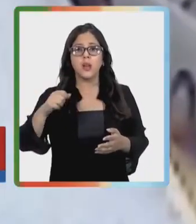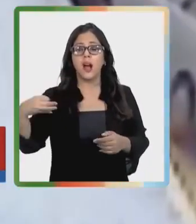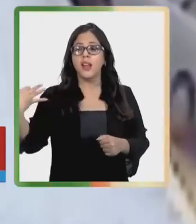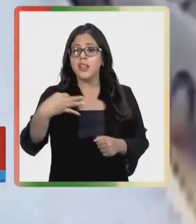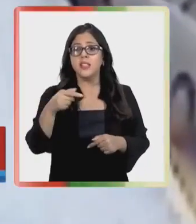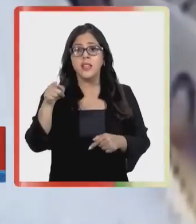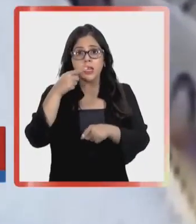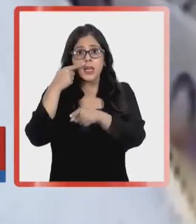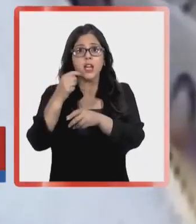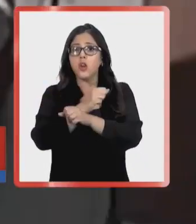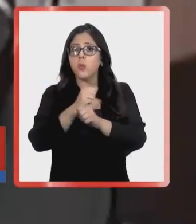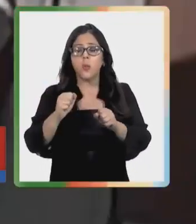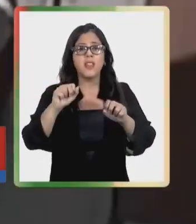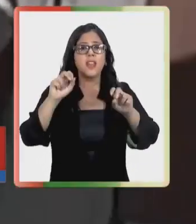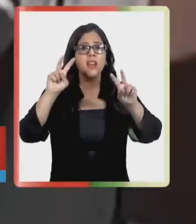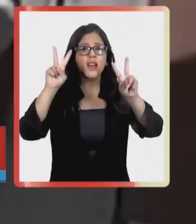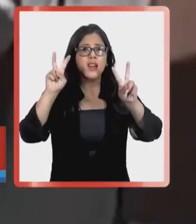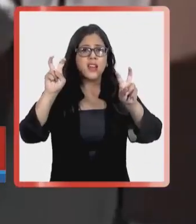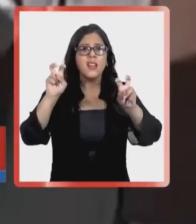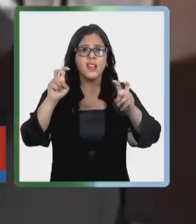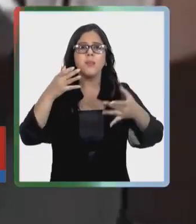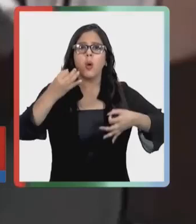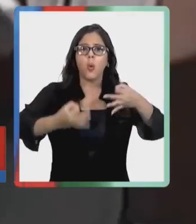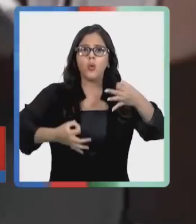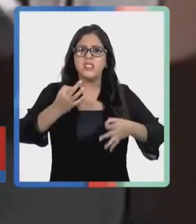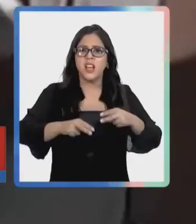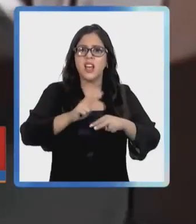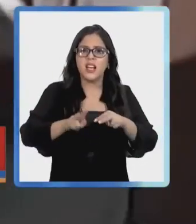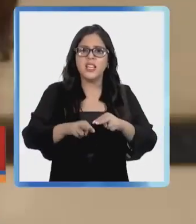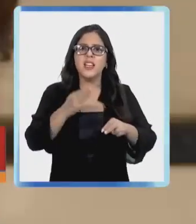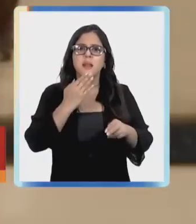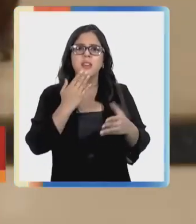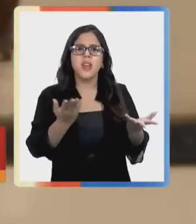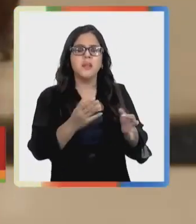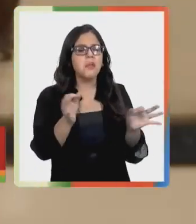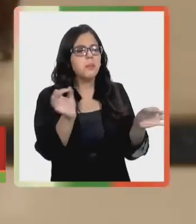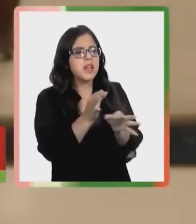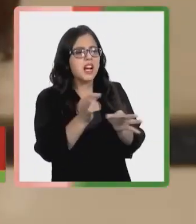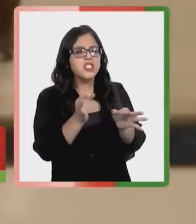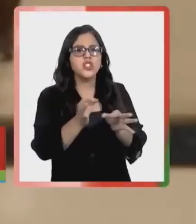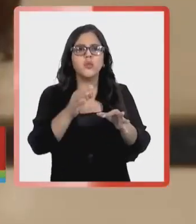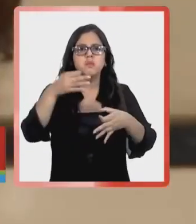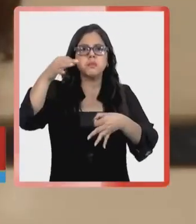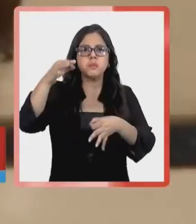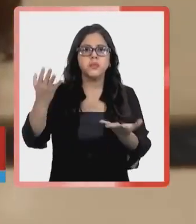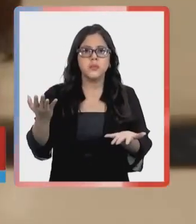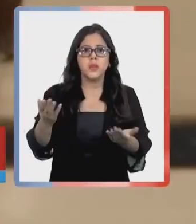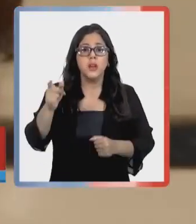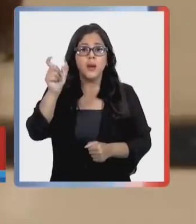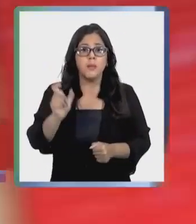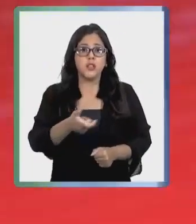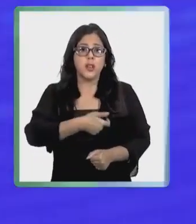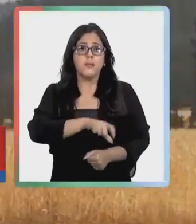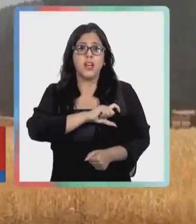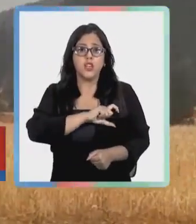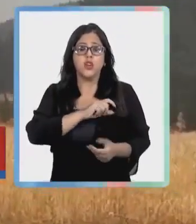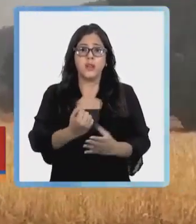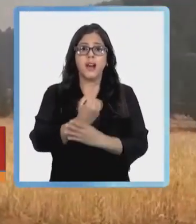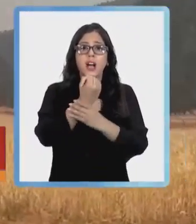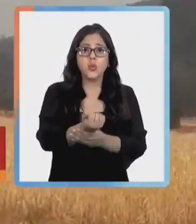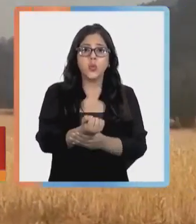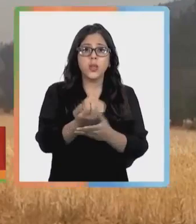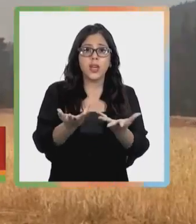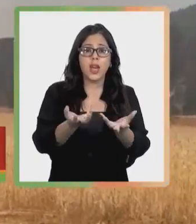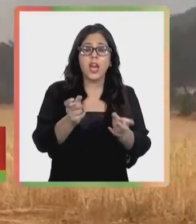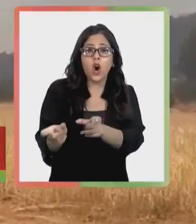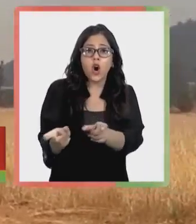máximo tribunal le recordó que no puede ejercer funciones judiciales ni revisar los fundamentos de las resoluciones. Miloito español